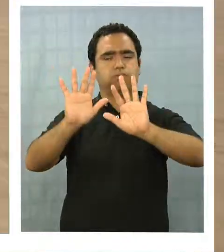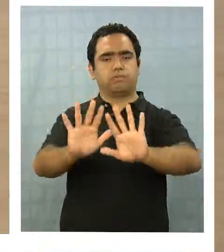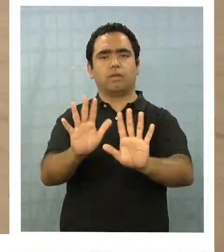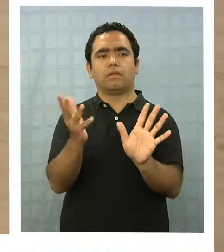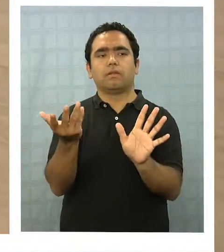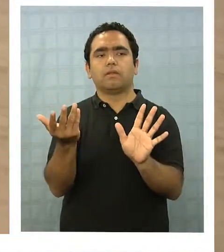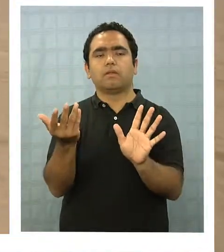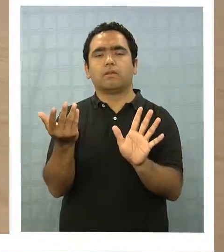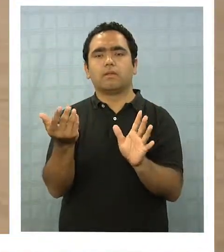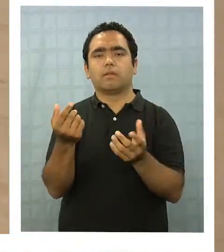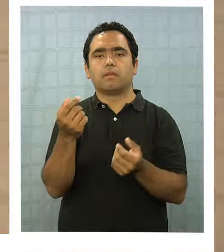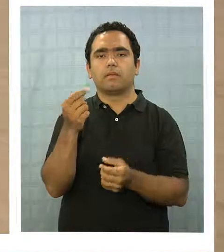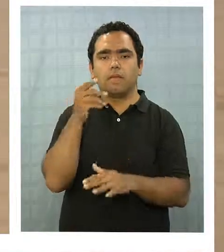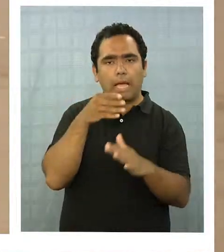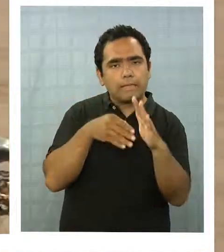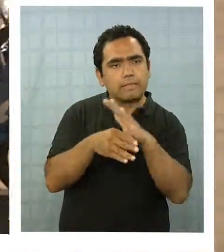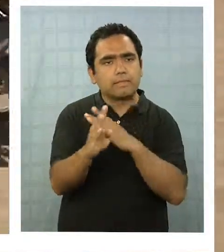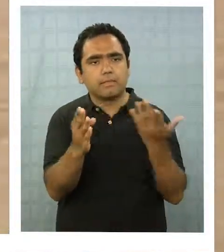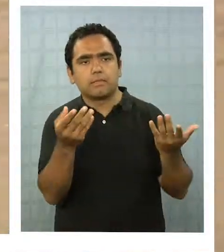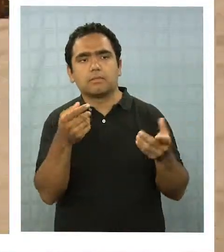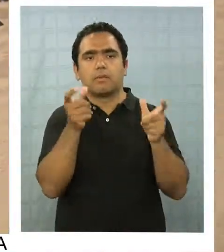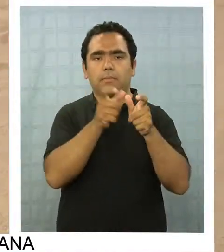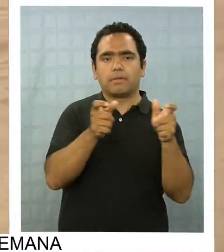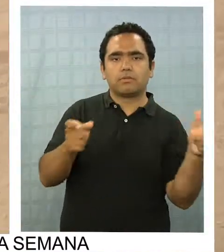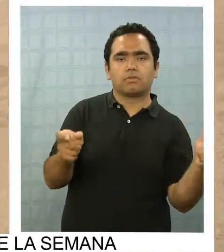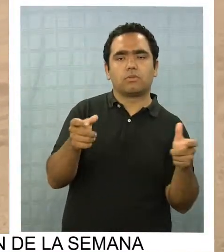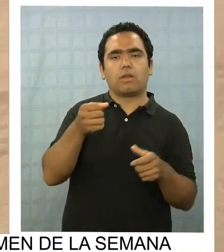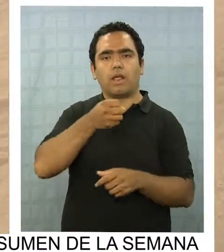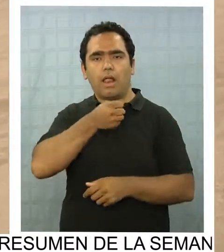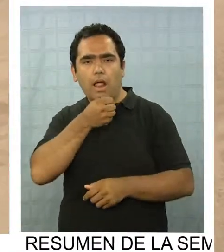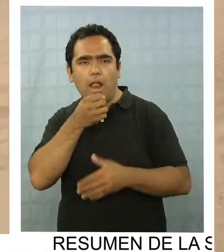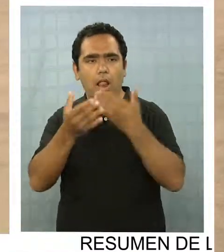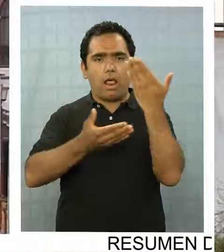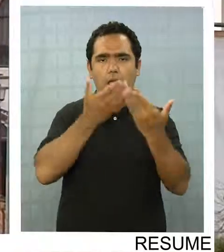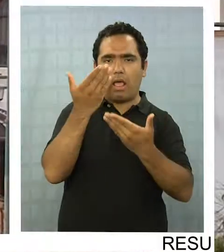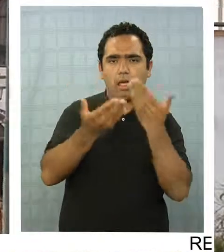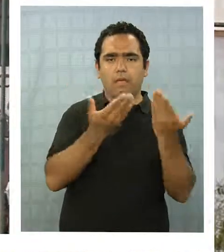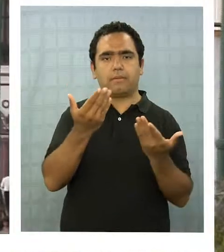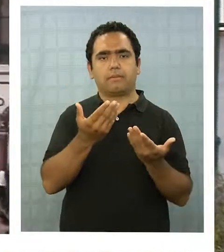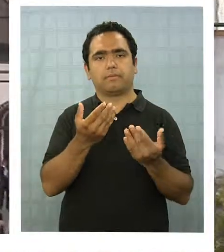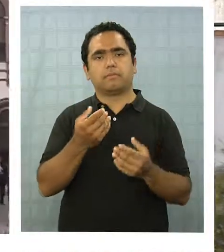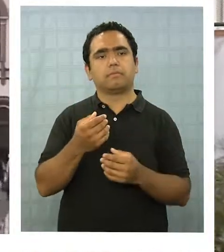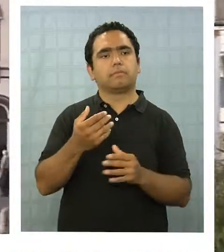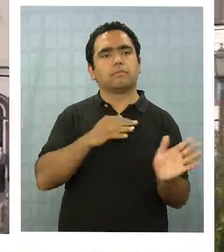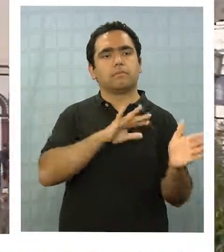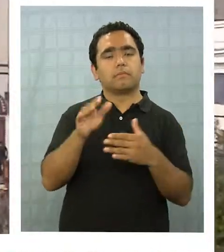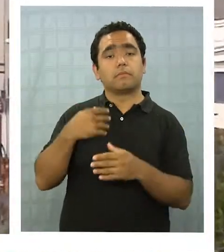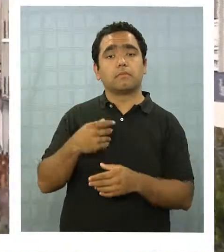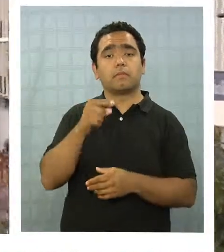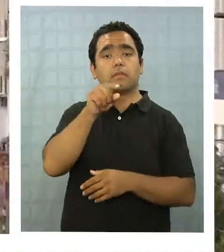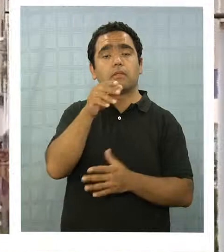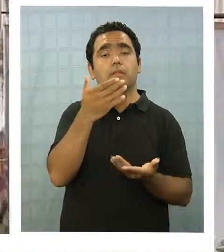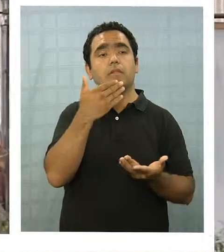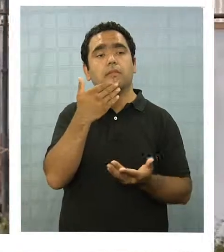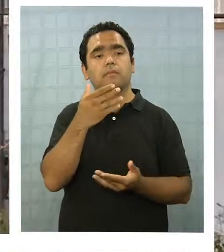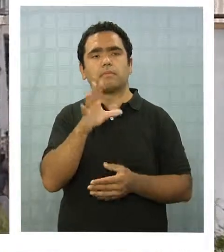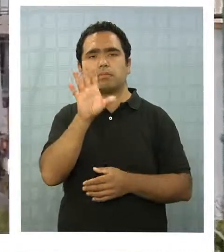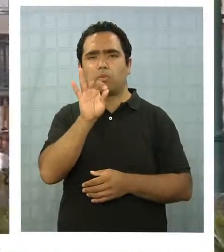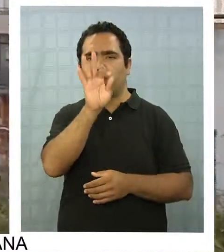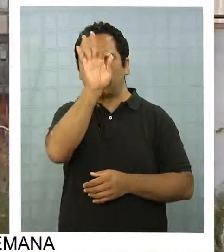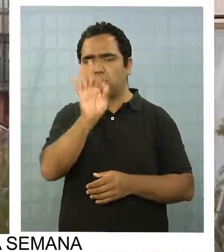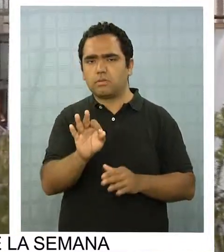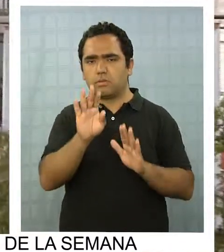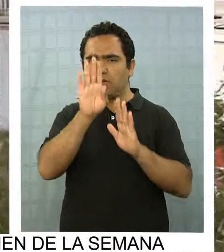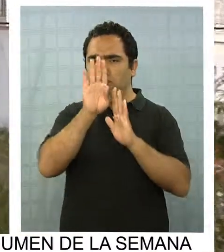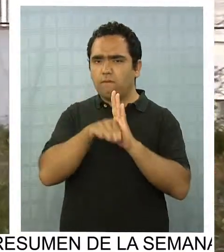principalmente a cantantes nacionales, pero de nivel internacional. Una baja de más del 50%